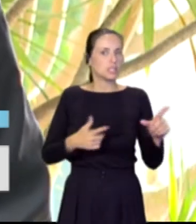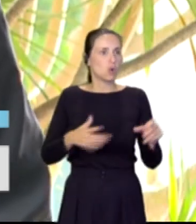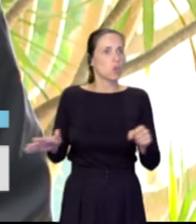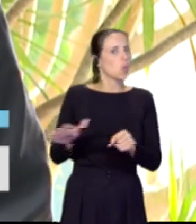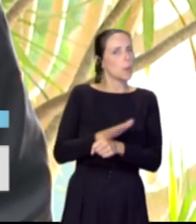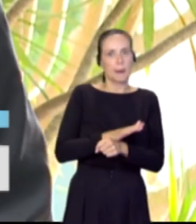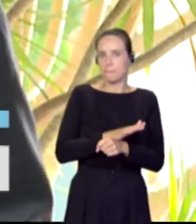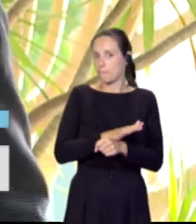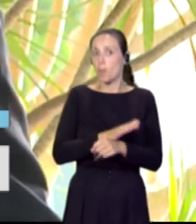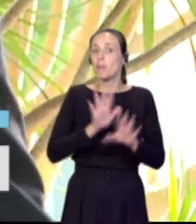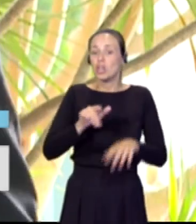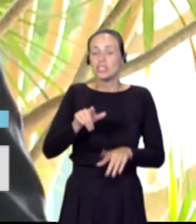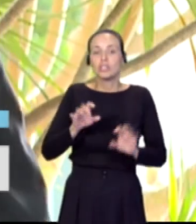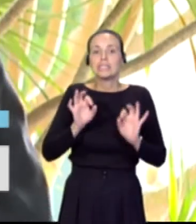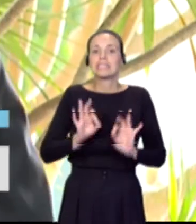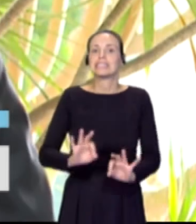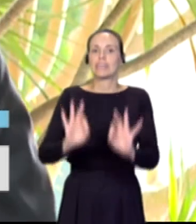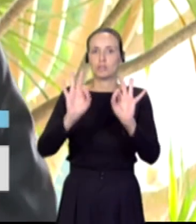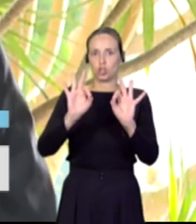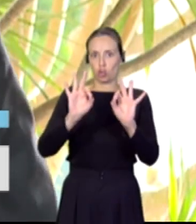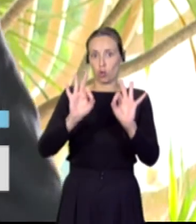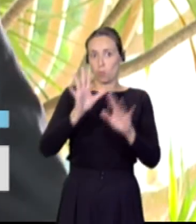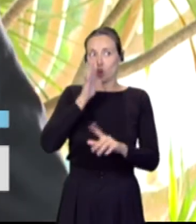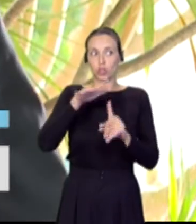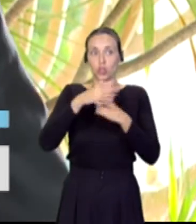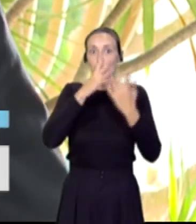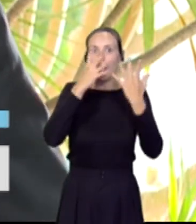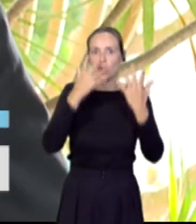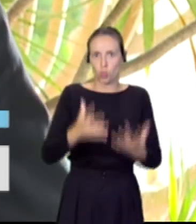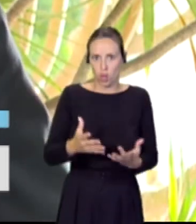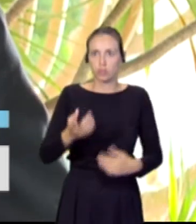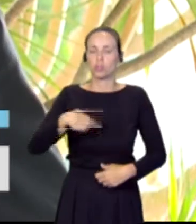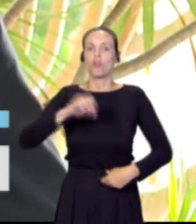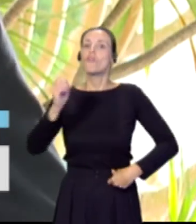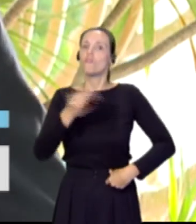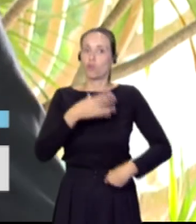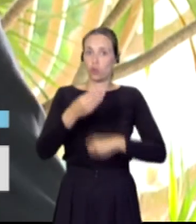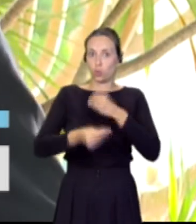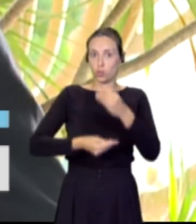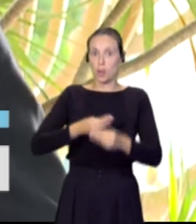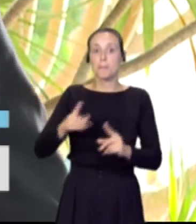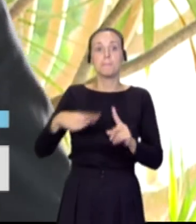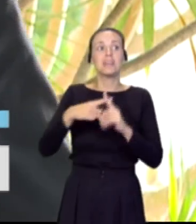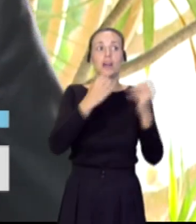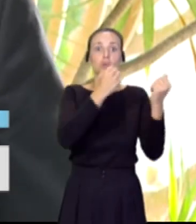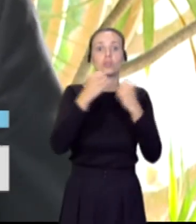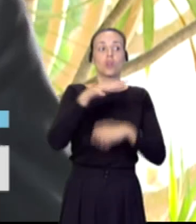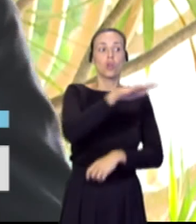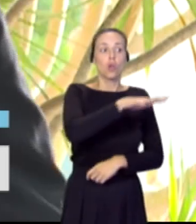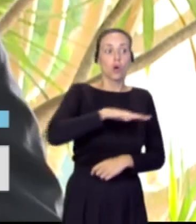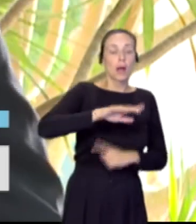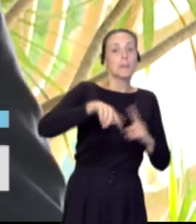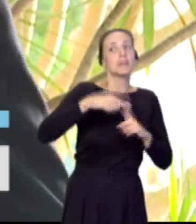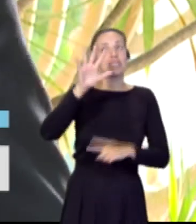hacemos excepcionalmente para la situación actual y animamos a las autoridades locales y nacionales de